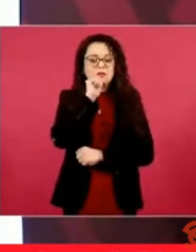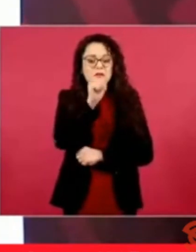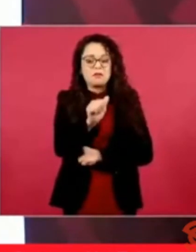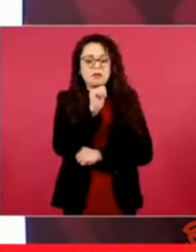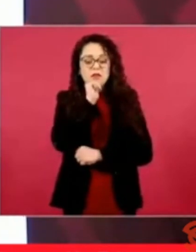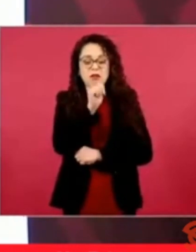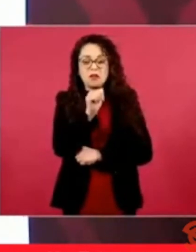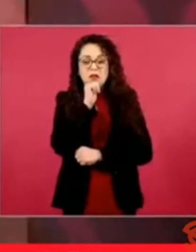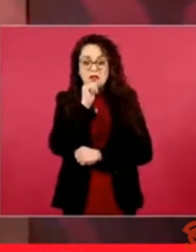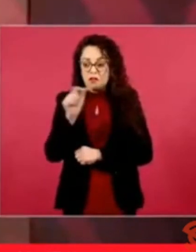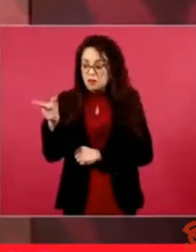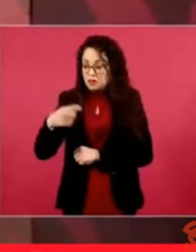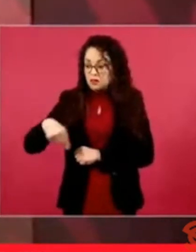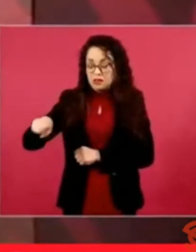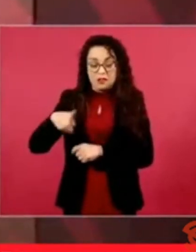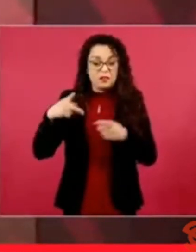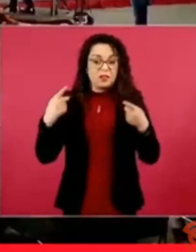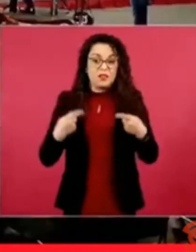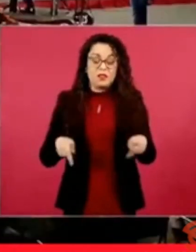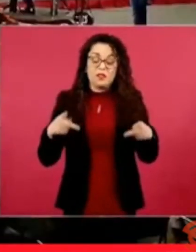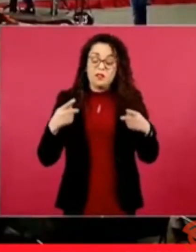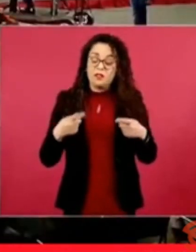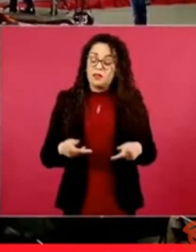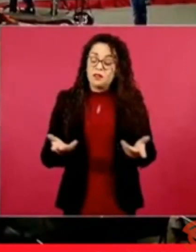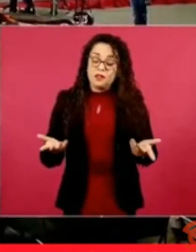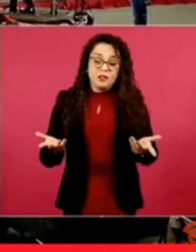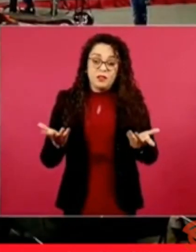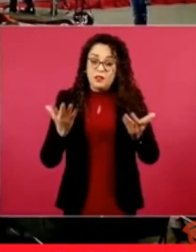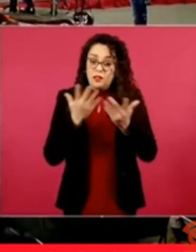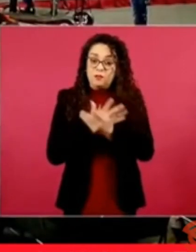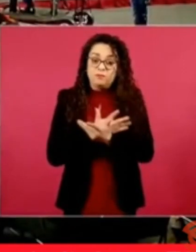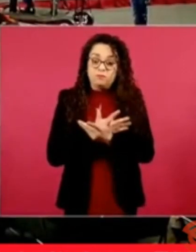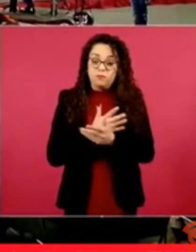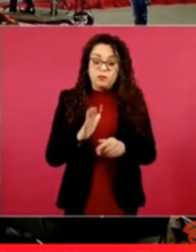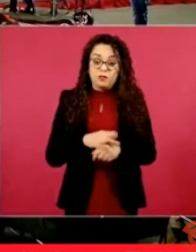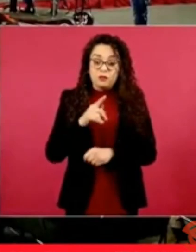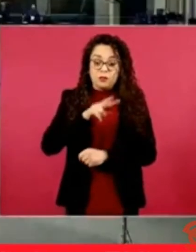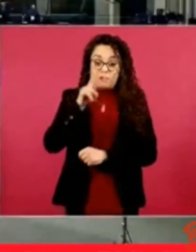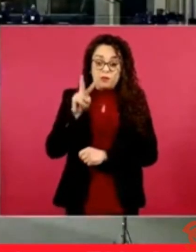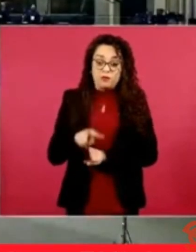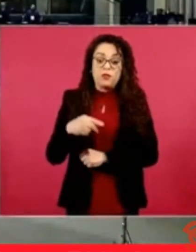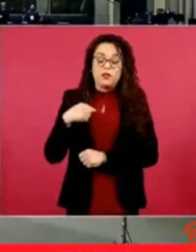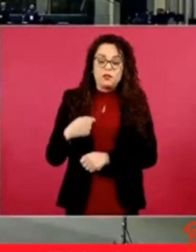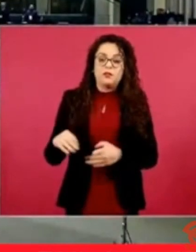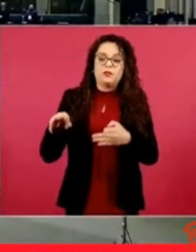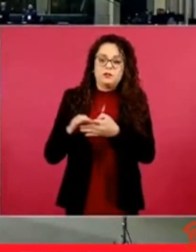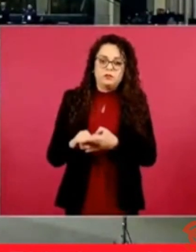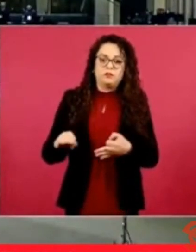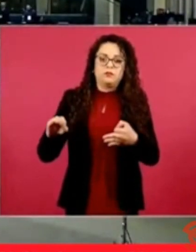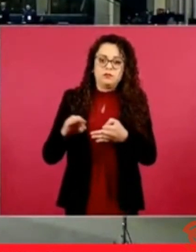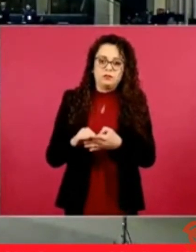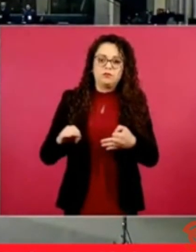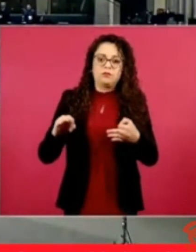porque pues yo estoy constantemente en la calle hablo con la gente